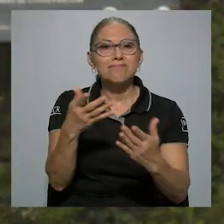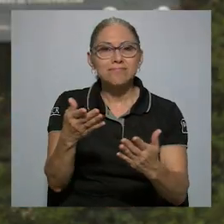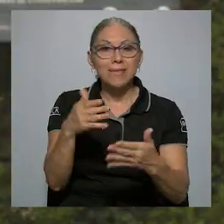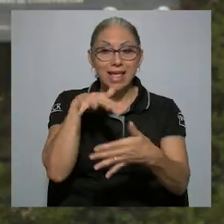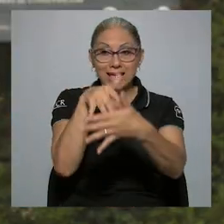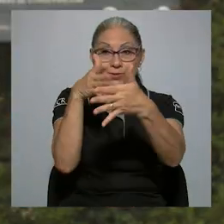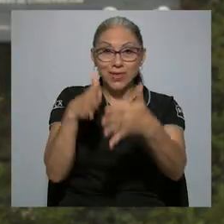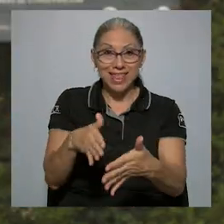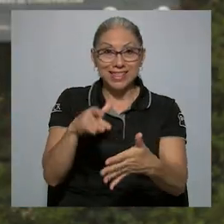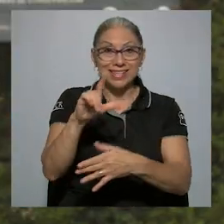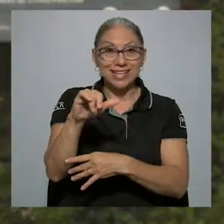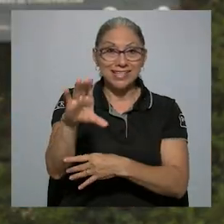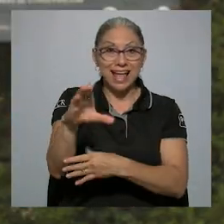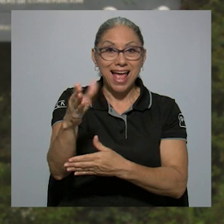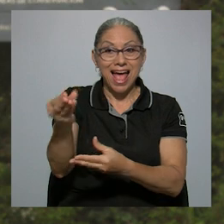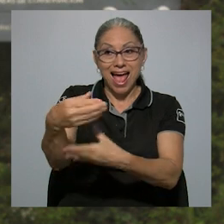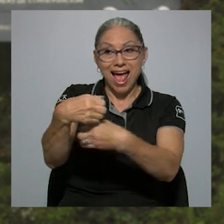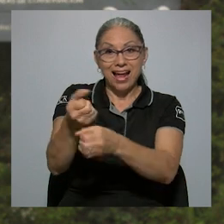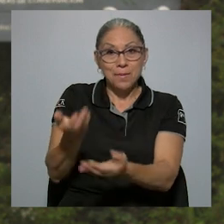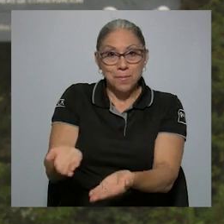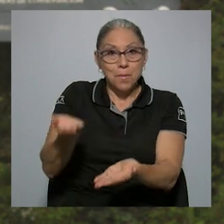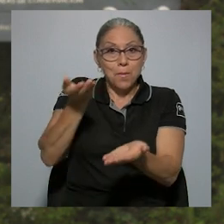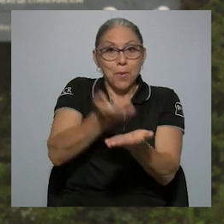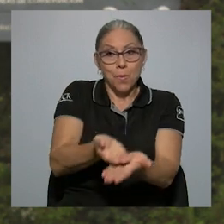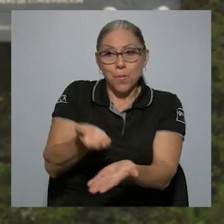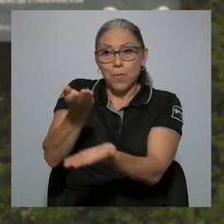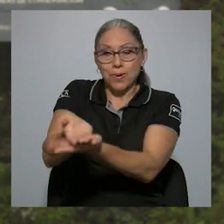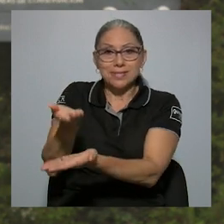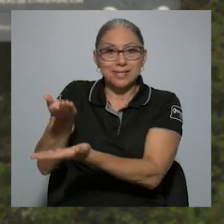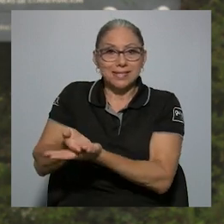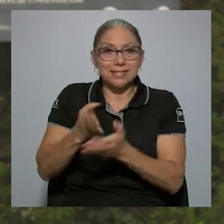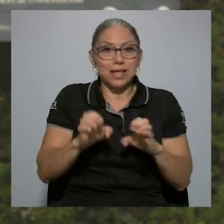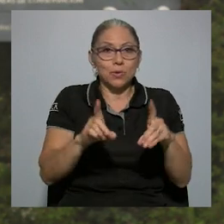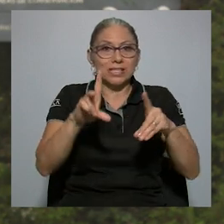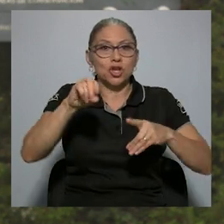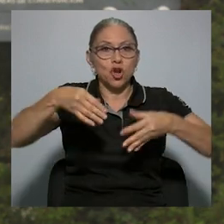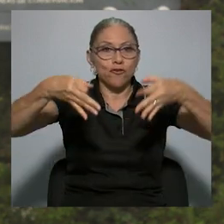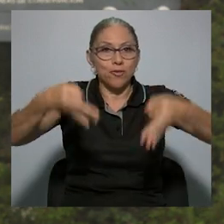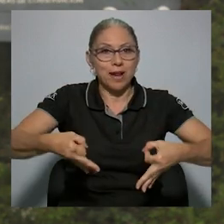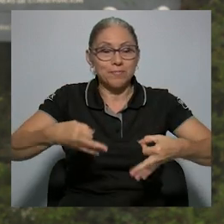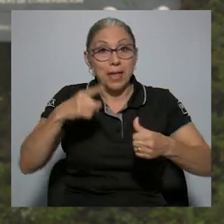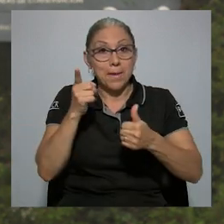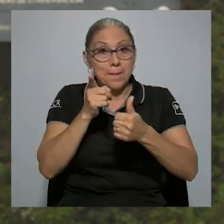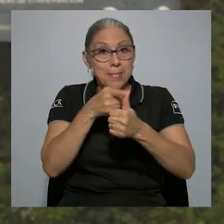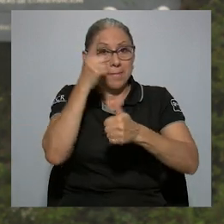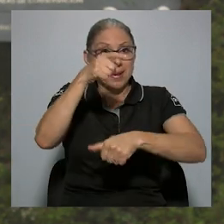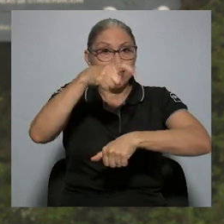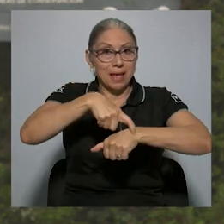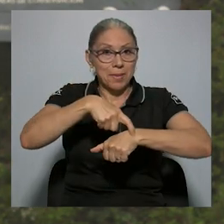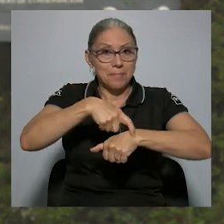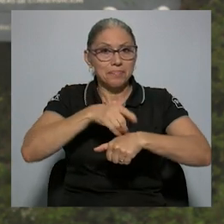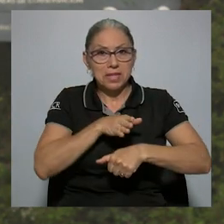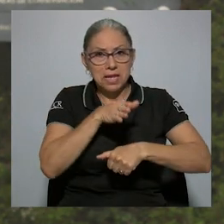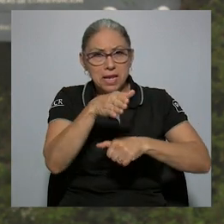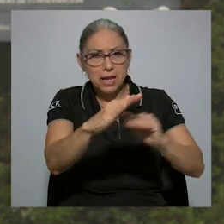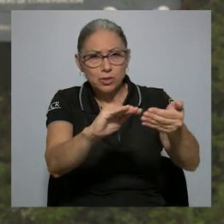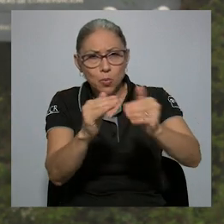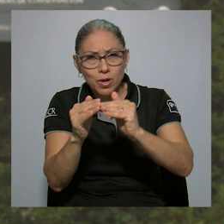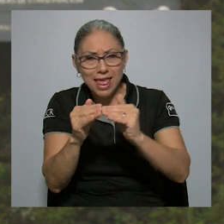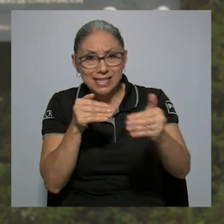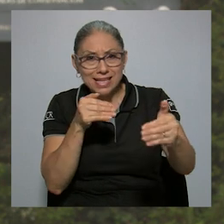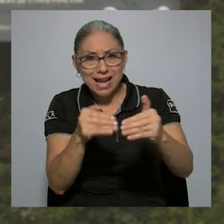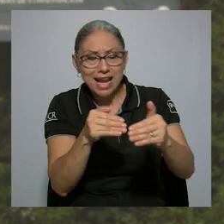nos hagan propuestas de educación no formal. Entonces la primera etapa es hacer un diagnóstico, ¿verdad?, en las comunidades